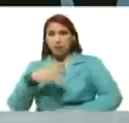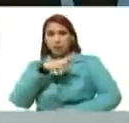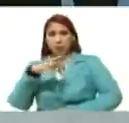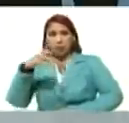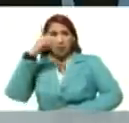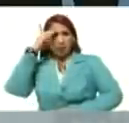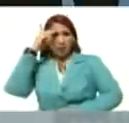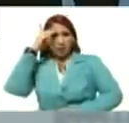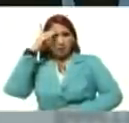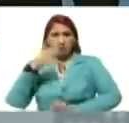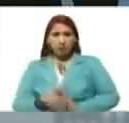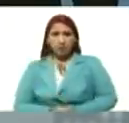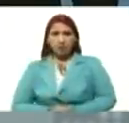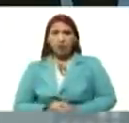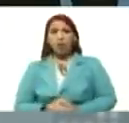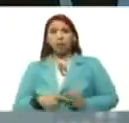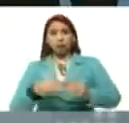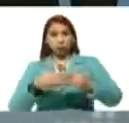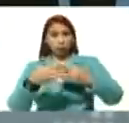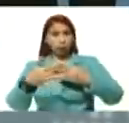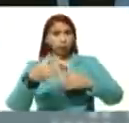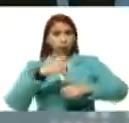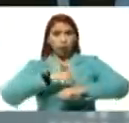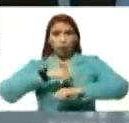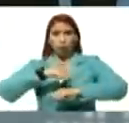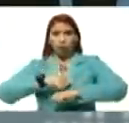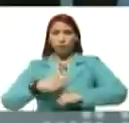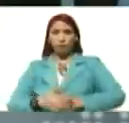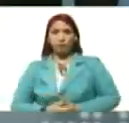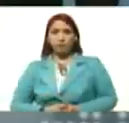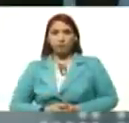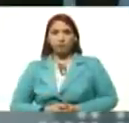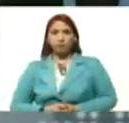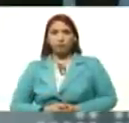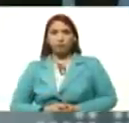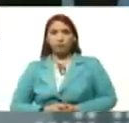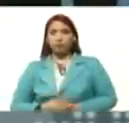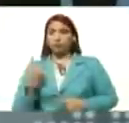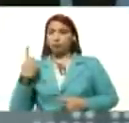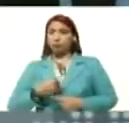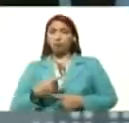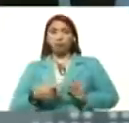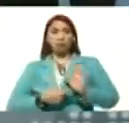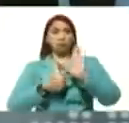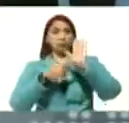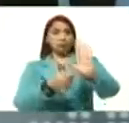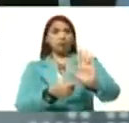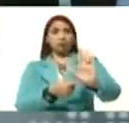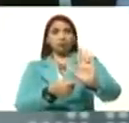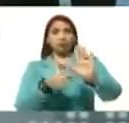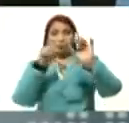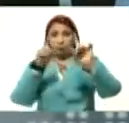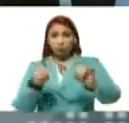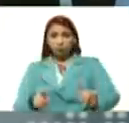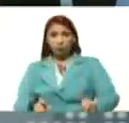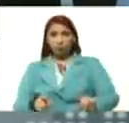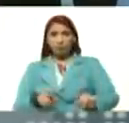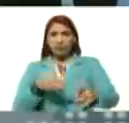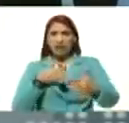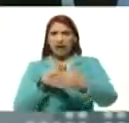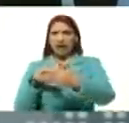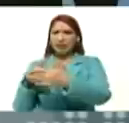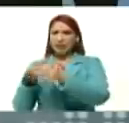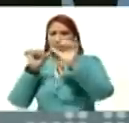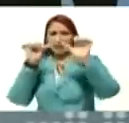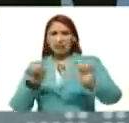Delcio Rodríguez, que en las próximas horas, saque las pruebas, del ataque brutal, al sistema informático,